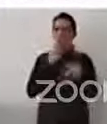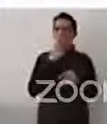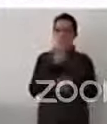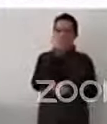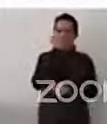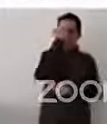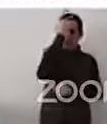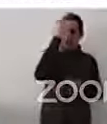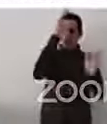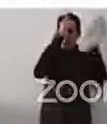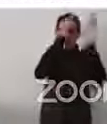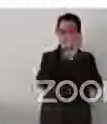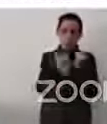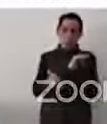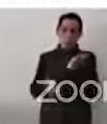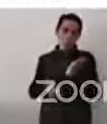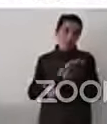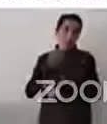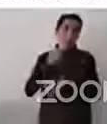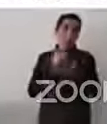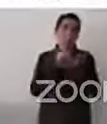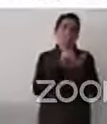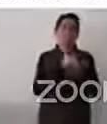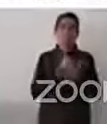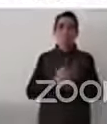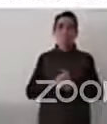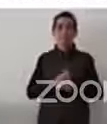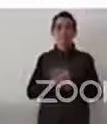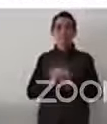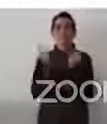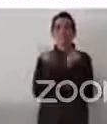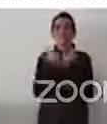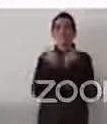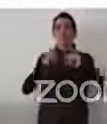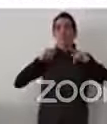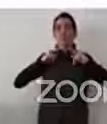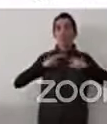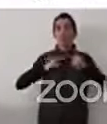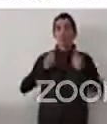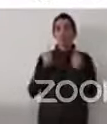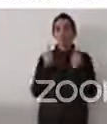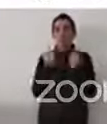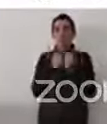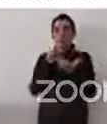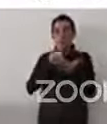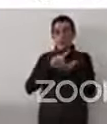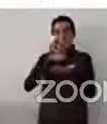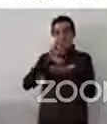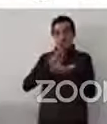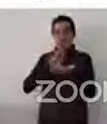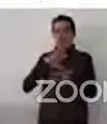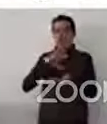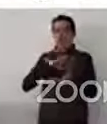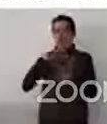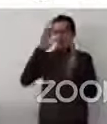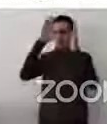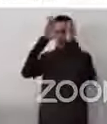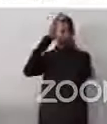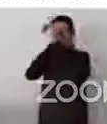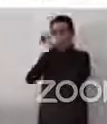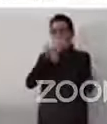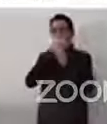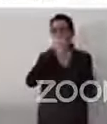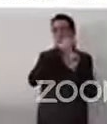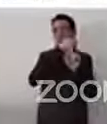en el en el caso de personas con discapacidad, tenemos la convención, pero el protocolo de San Salvador, el